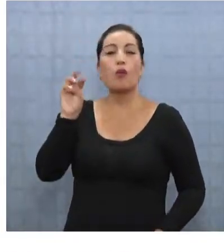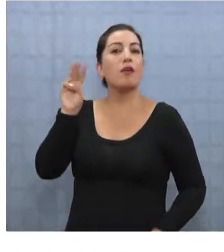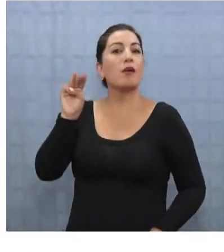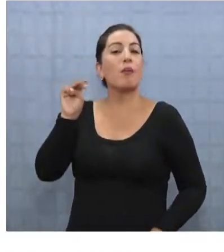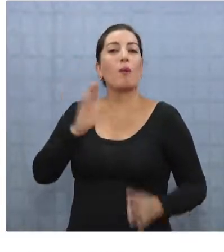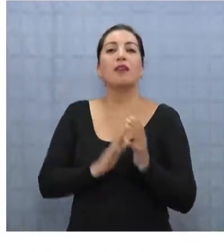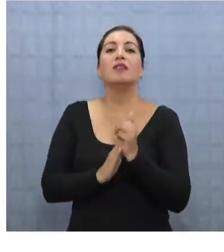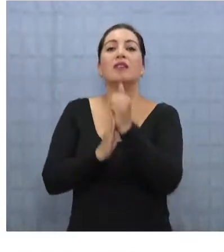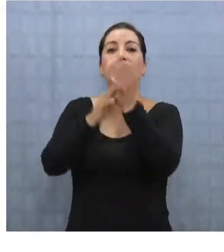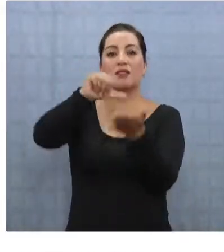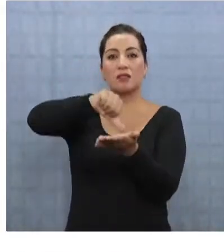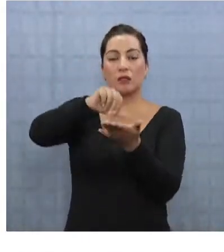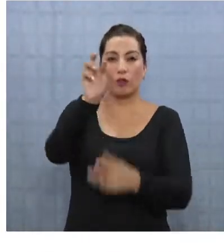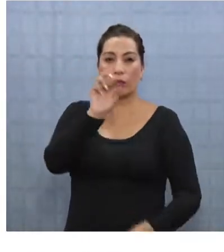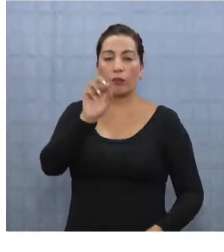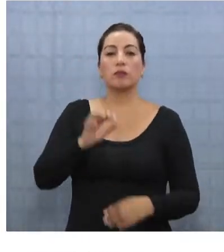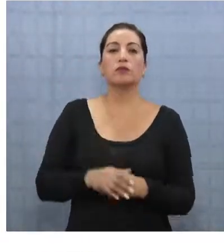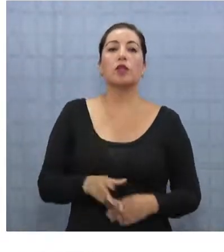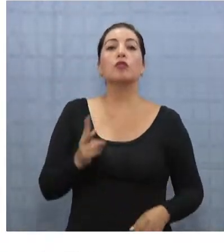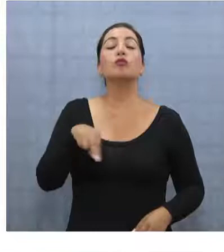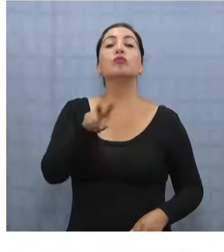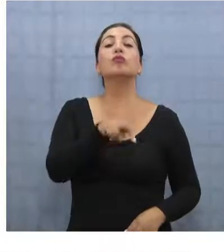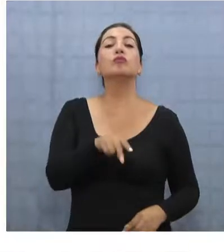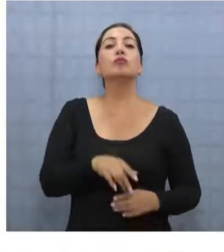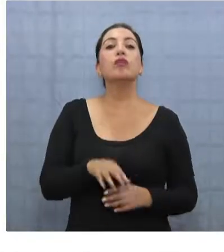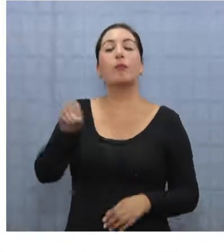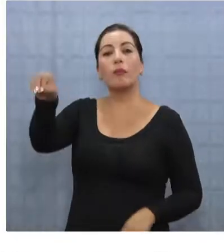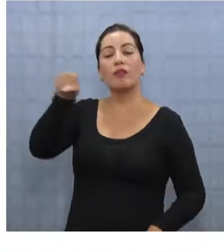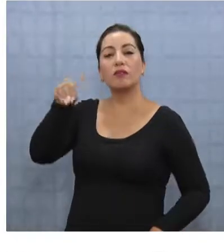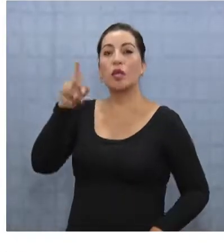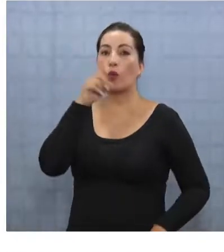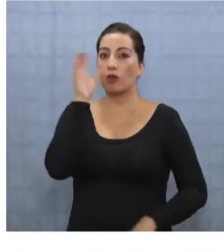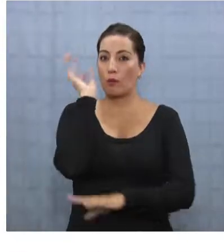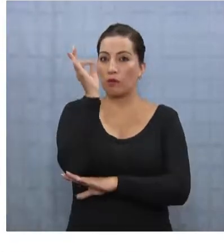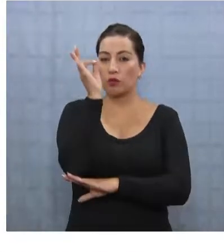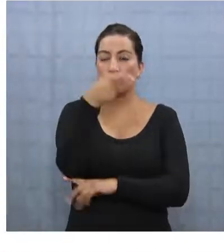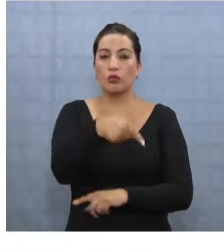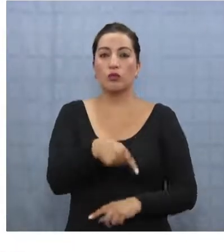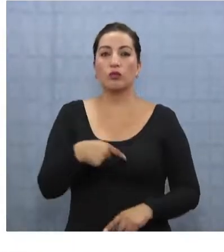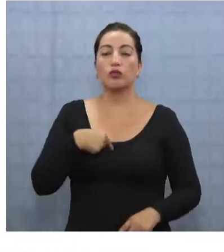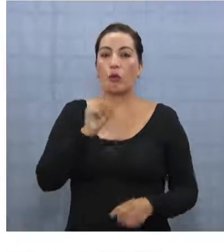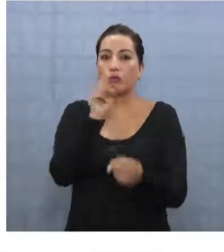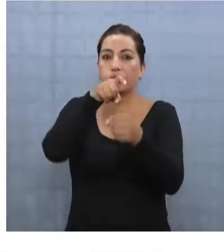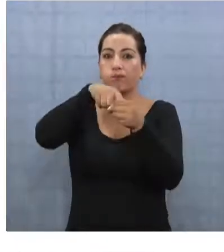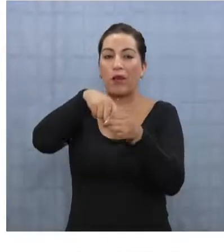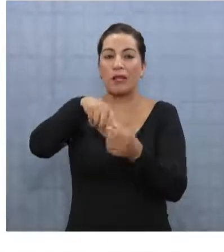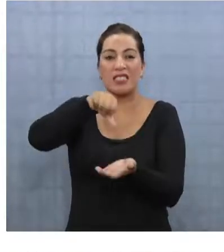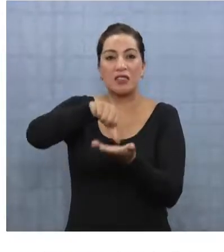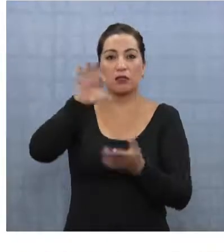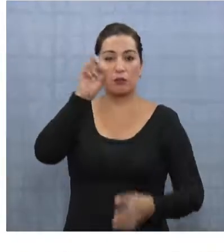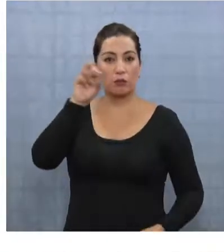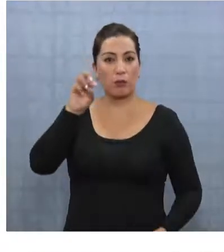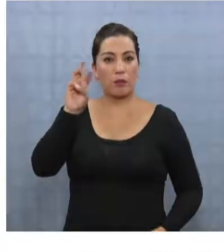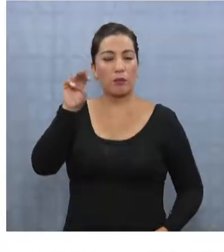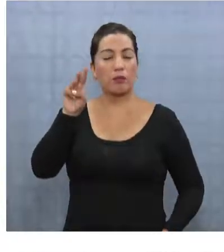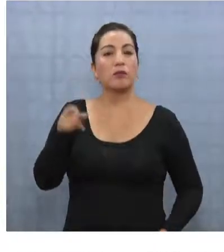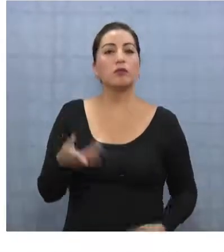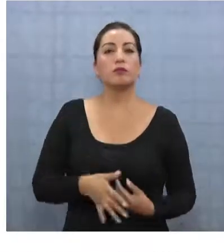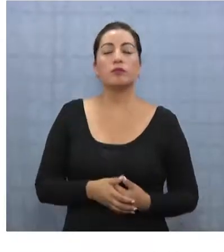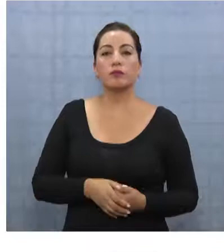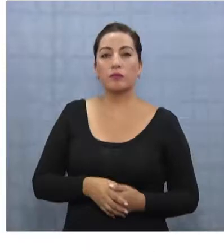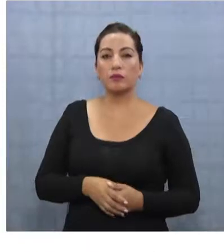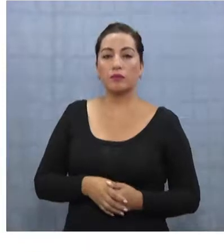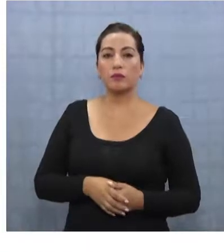apoderada y dirigente del Centro de Padres. En eso estamos, según a nosotros, en la última reunión que tuvimos, que yo pertenezco al Centro de Padres,